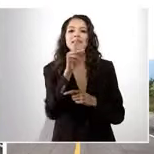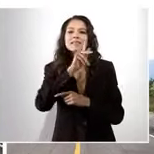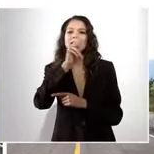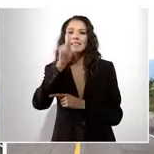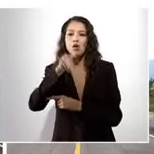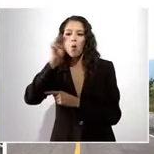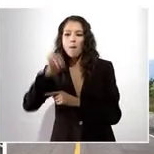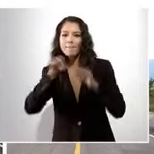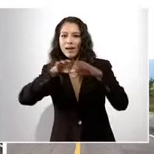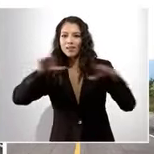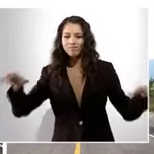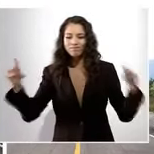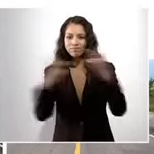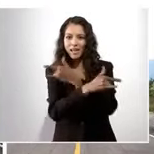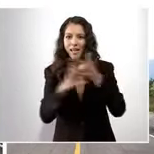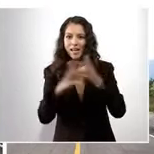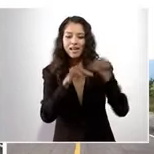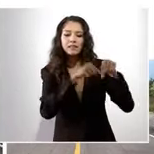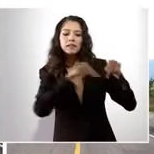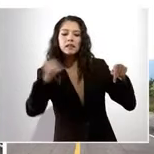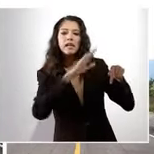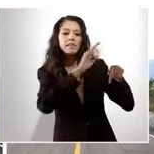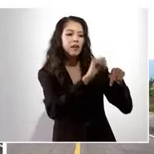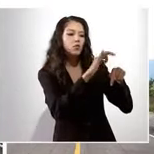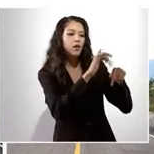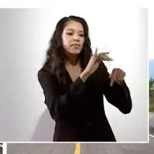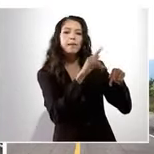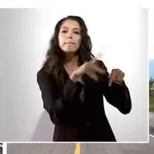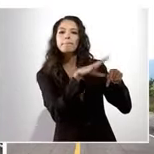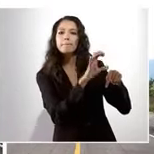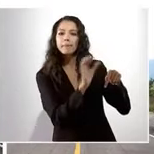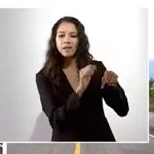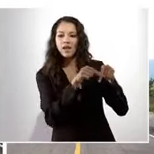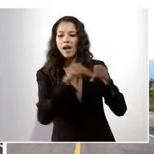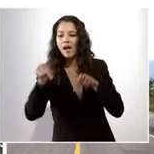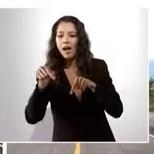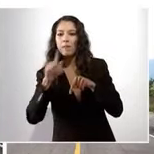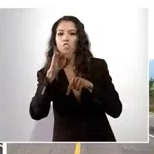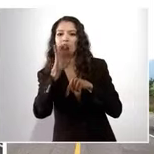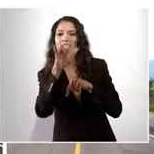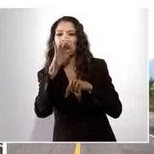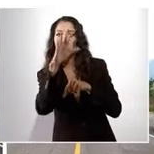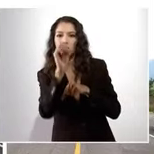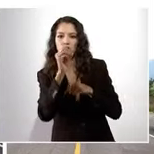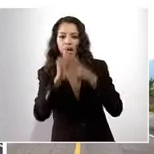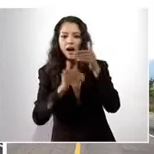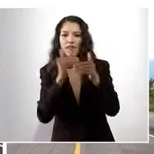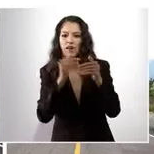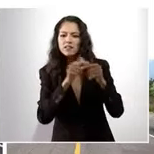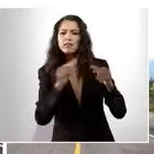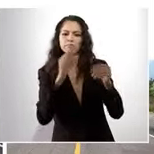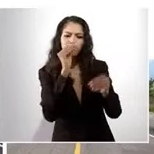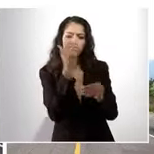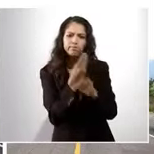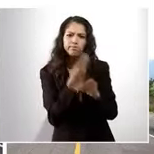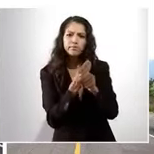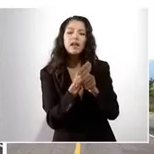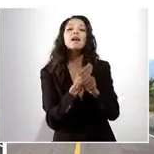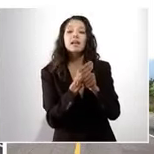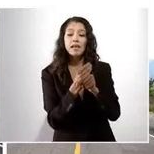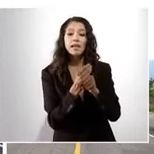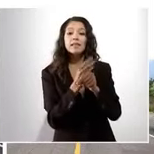carpeta asfáltica de camino de Tehuantepec a paso de Potrilleros, con un avance del 70%. La siguiente.